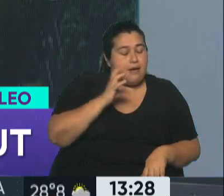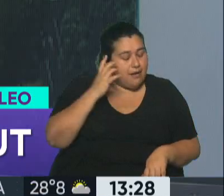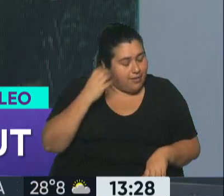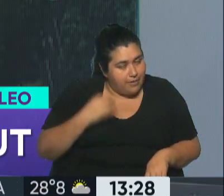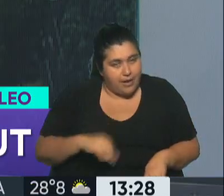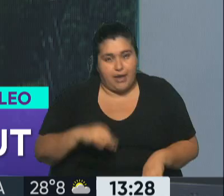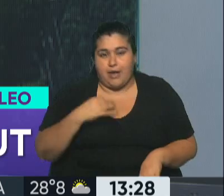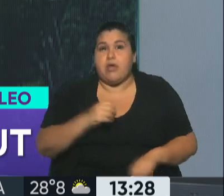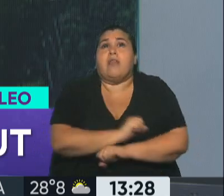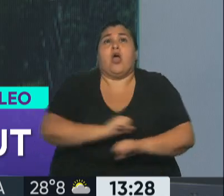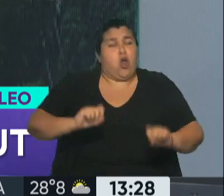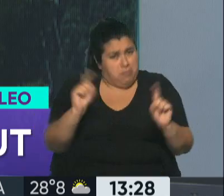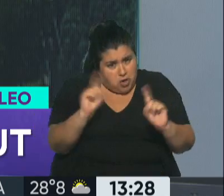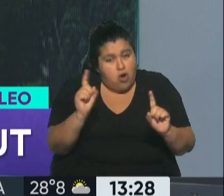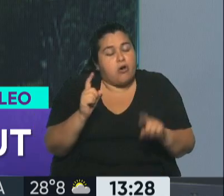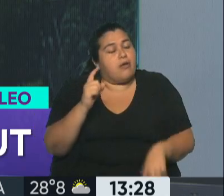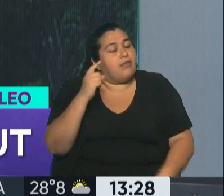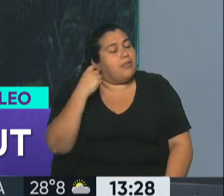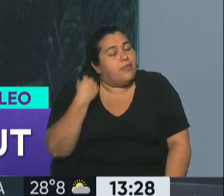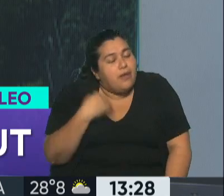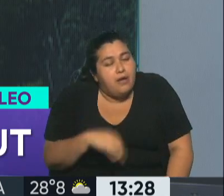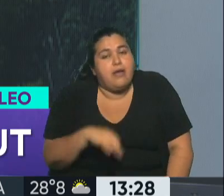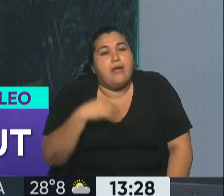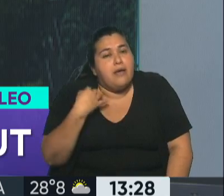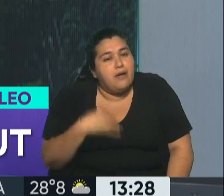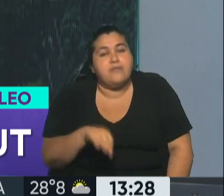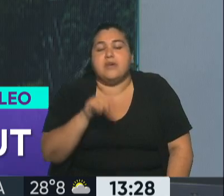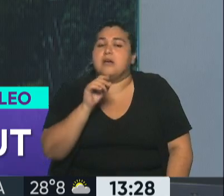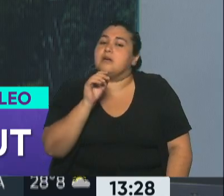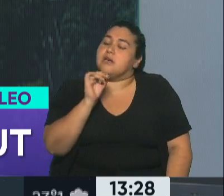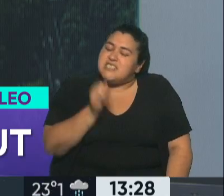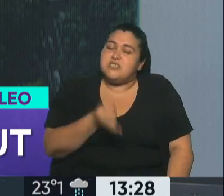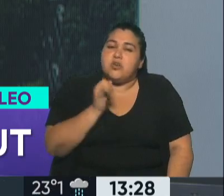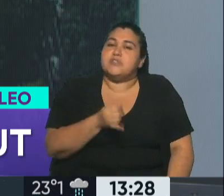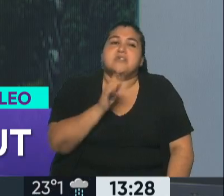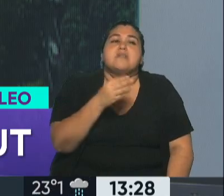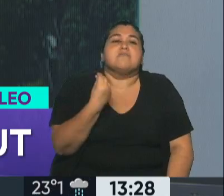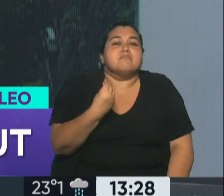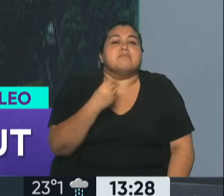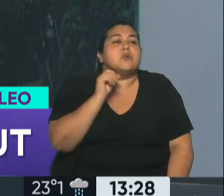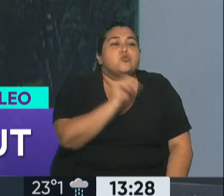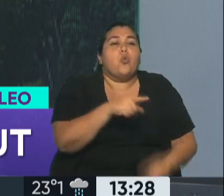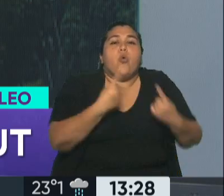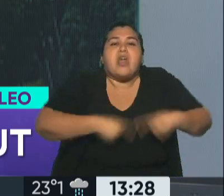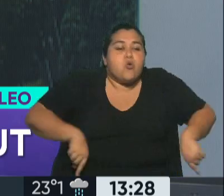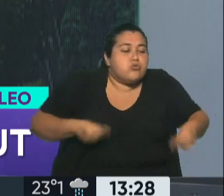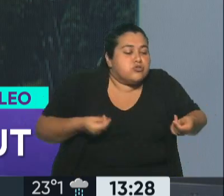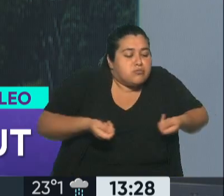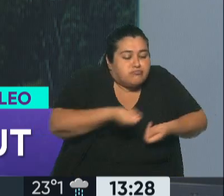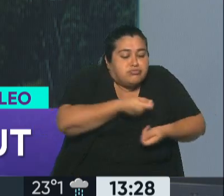está bien, no se puede hacer de golpe, ¿no? Pero las provincias tienen que empezar alguna vez a querer vivir con sus propios recursos, a